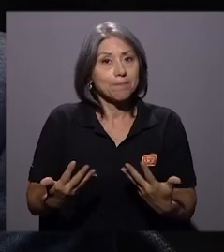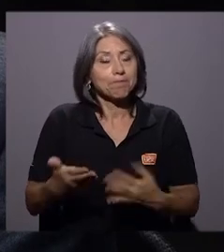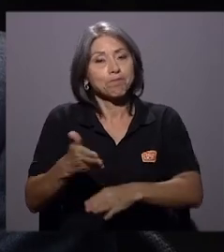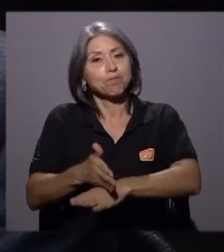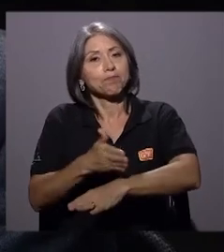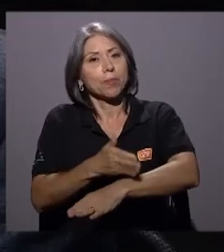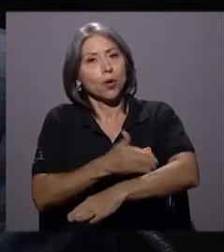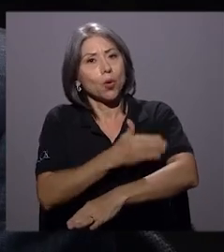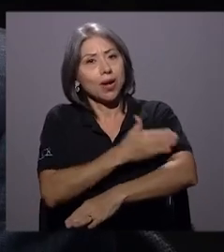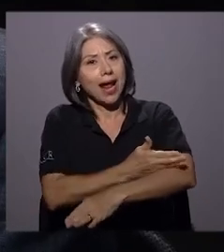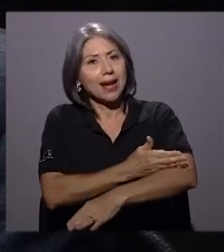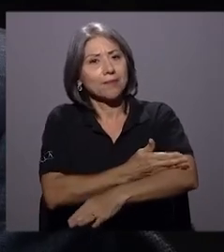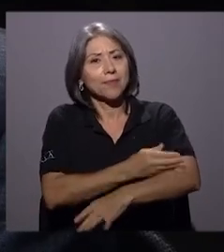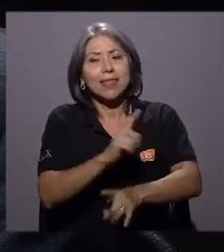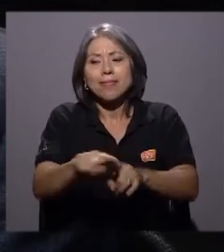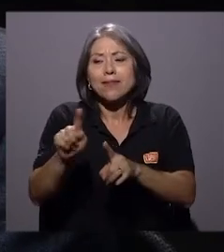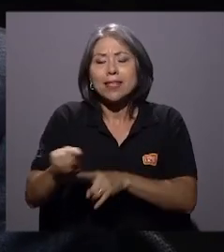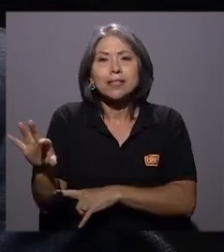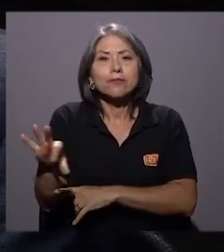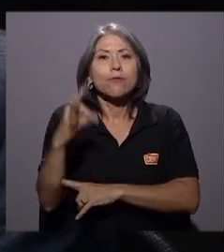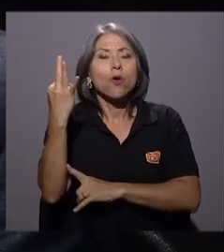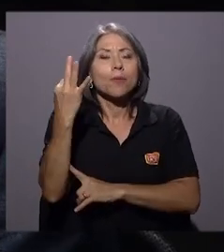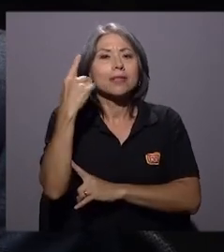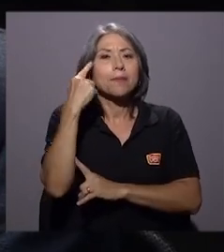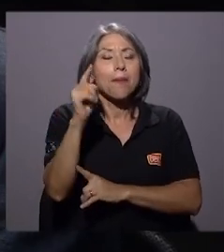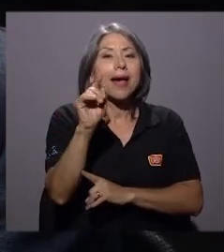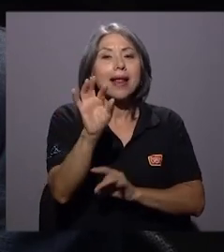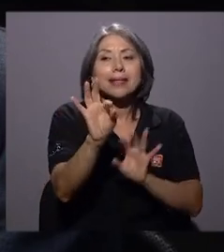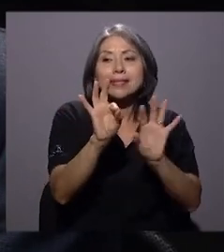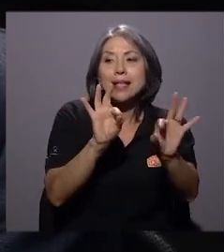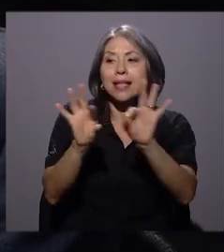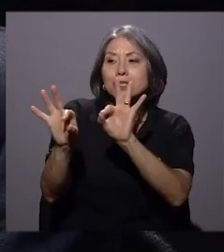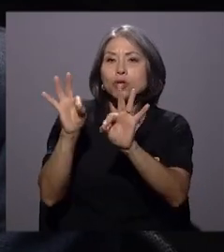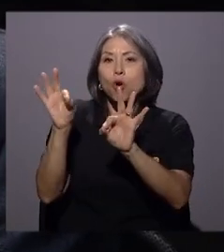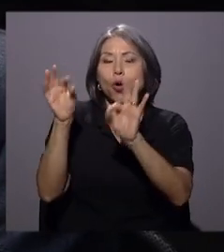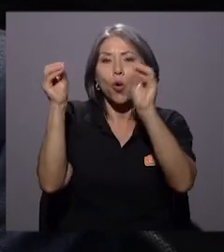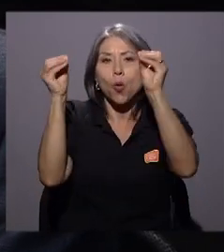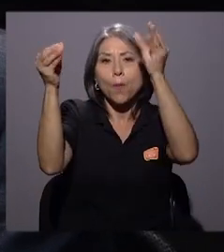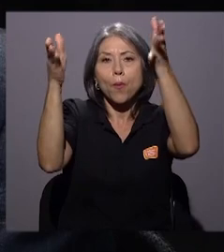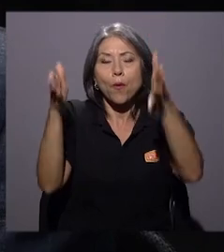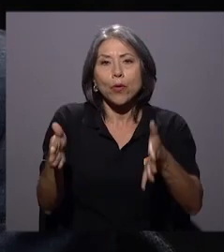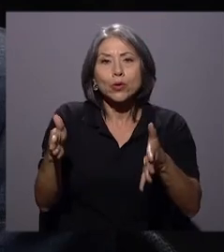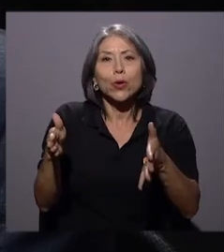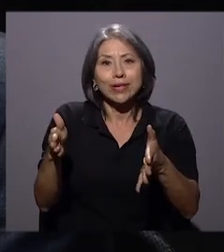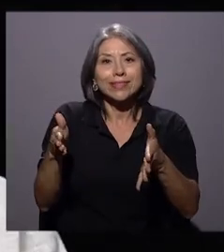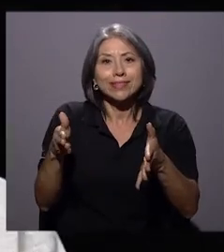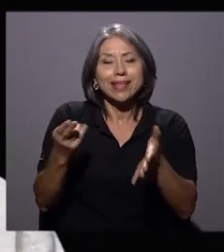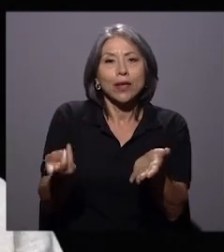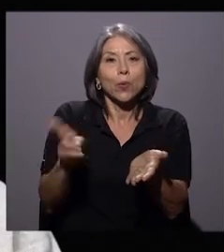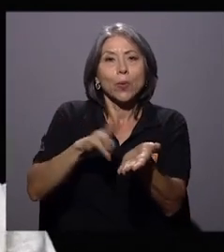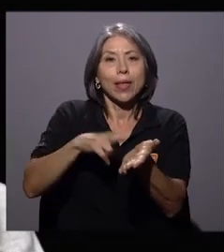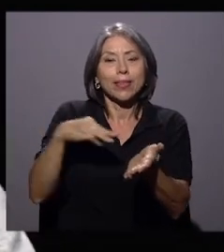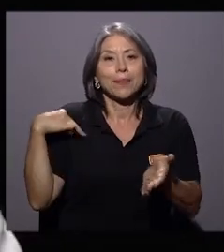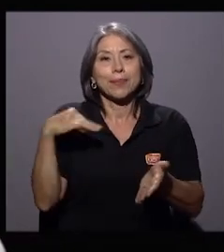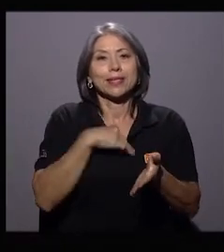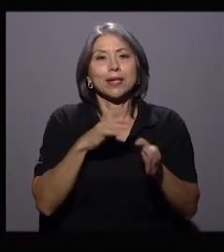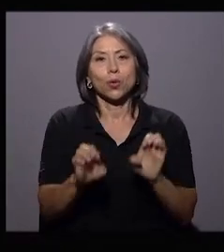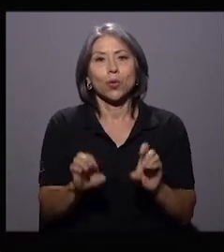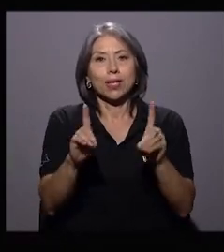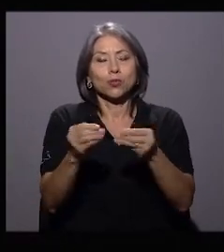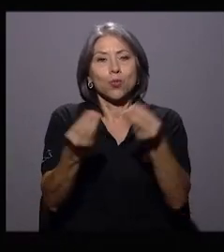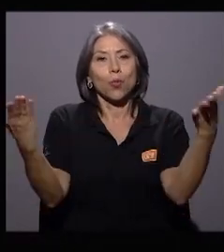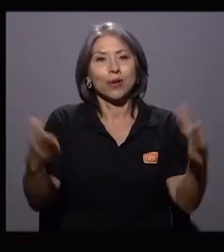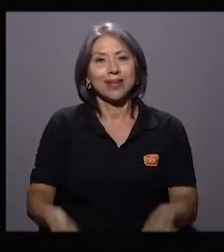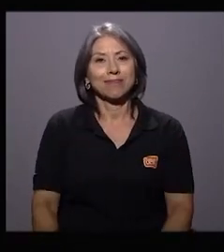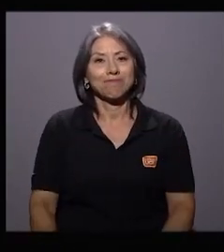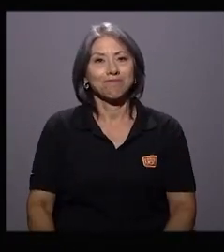mecanismos de selección de los maestros y los profesores que contrata el Ministerio de Educación Pública. Voy a ir en el